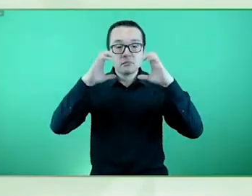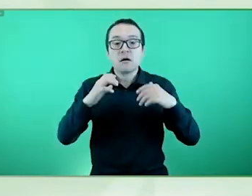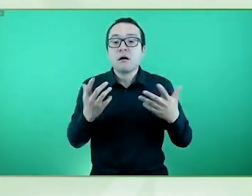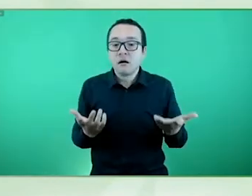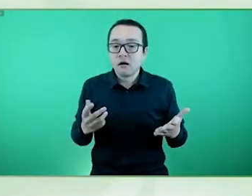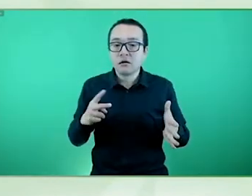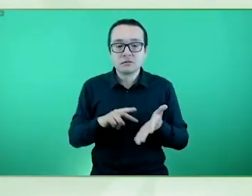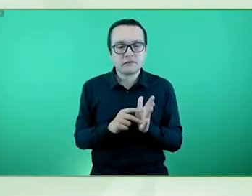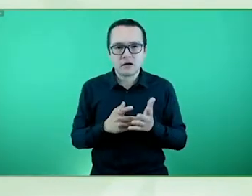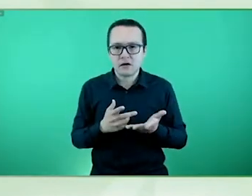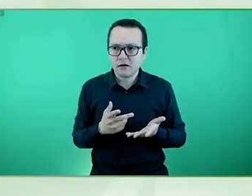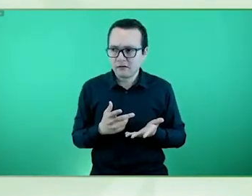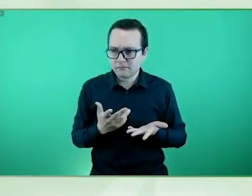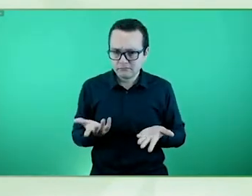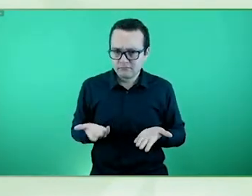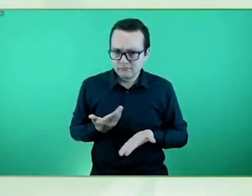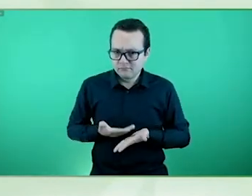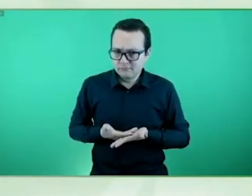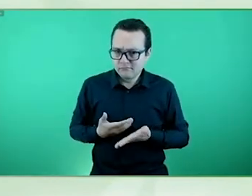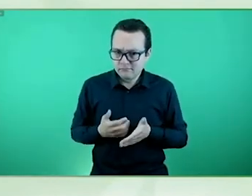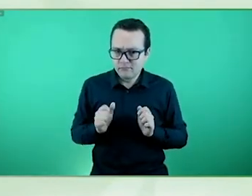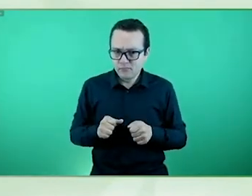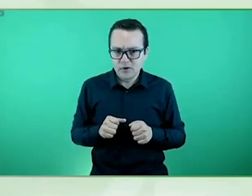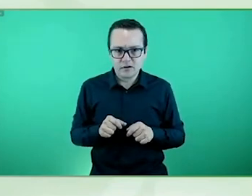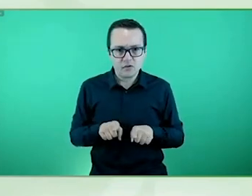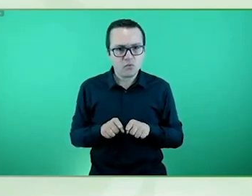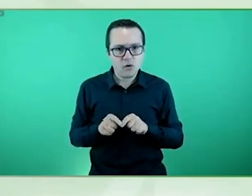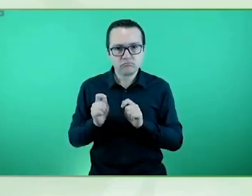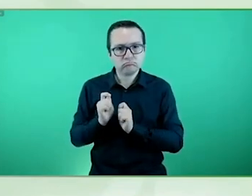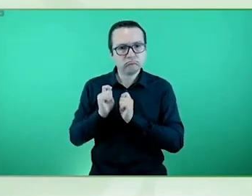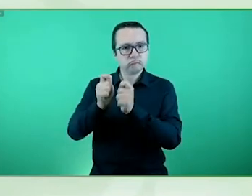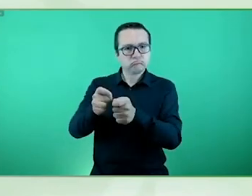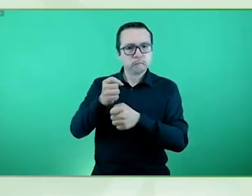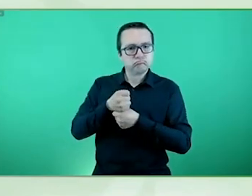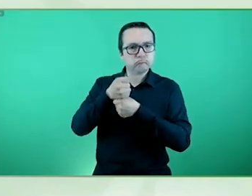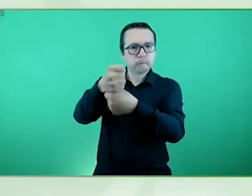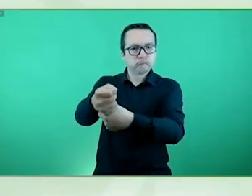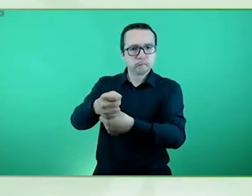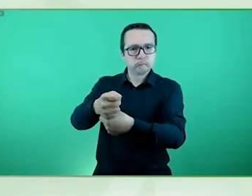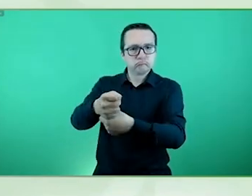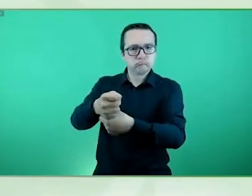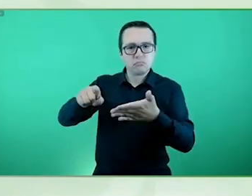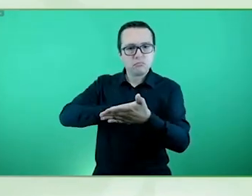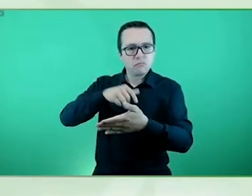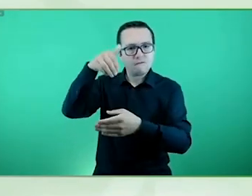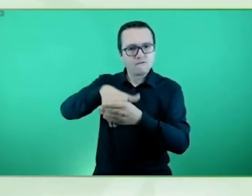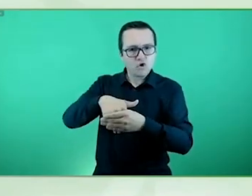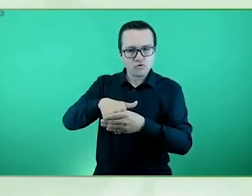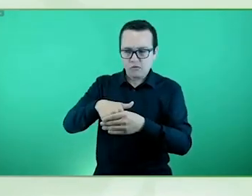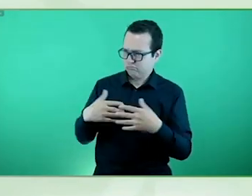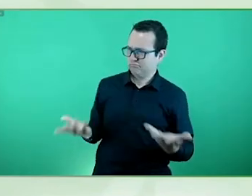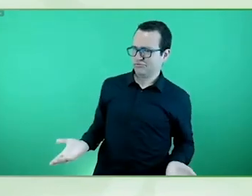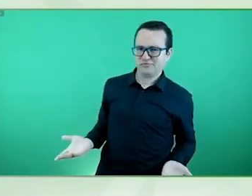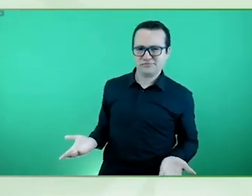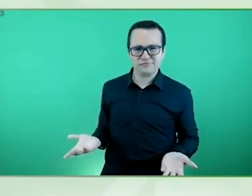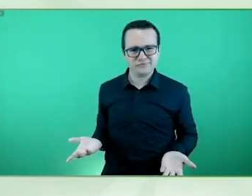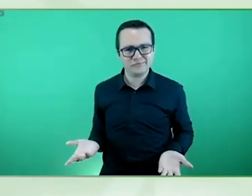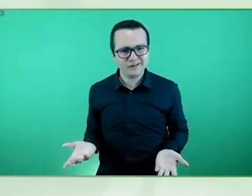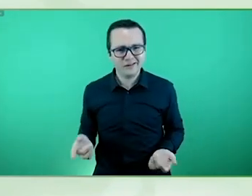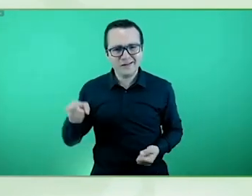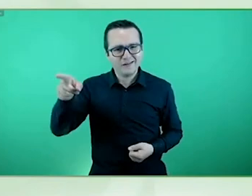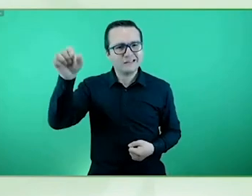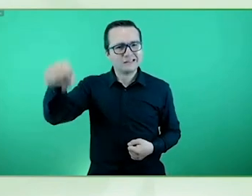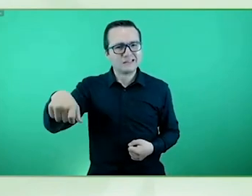la delegación del voto única y exclusivamente lo que vulnera así en principio pues el carácter